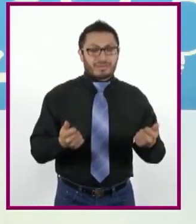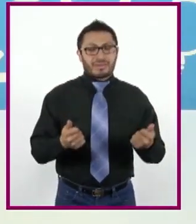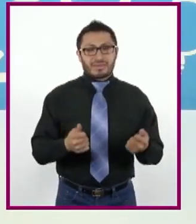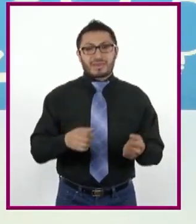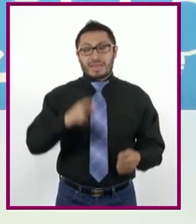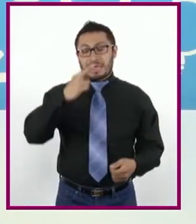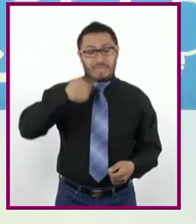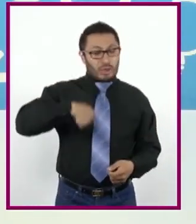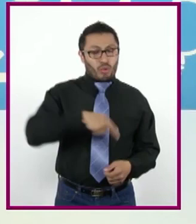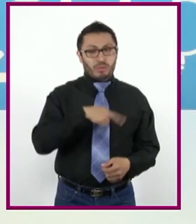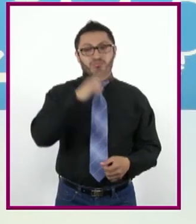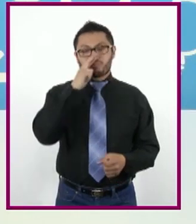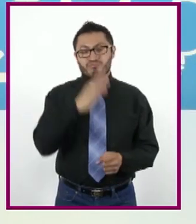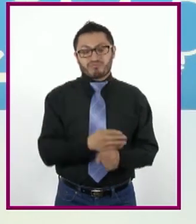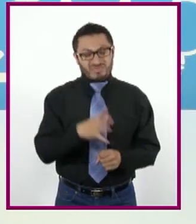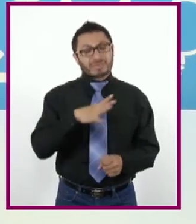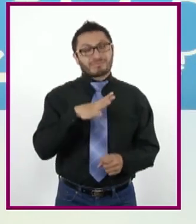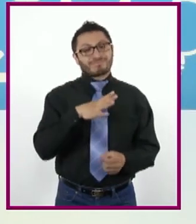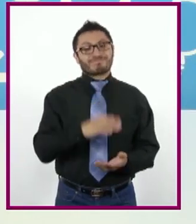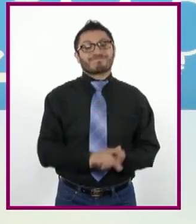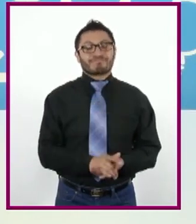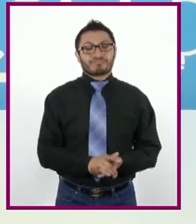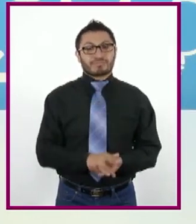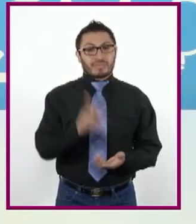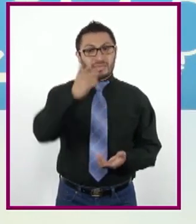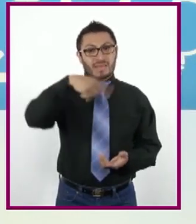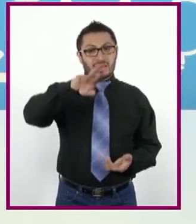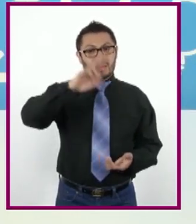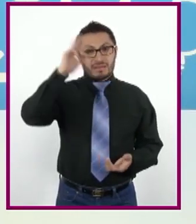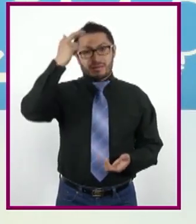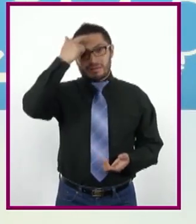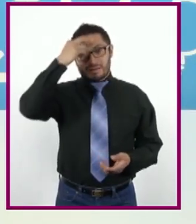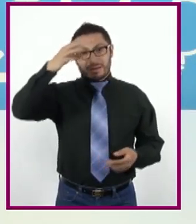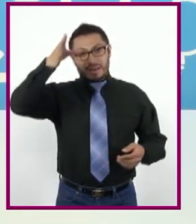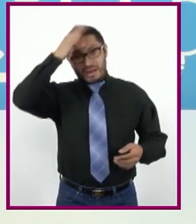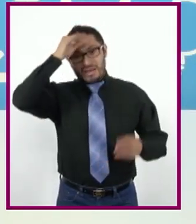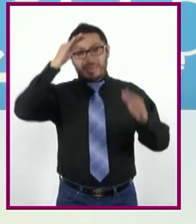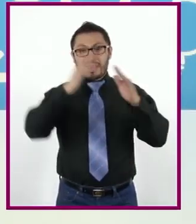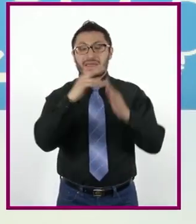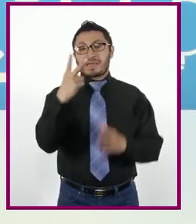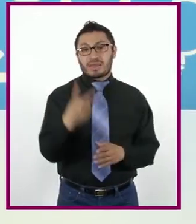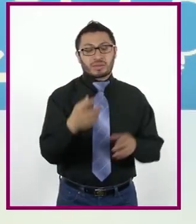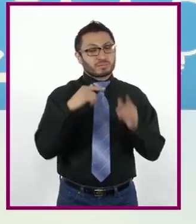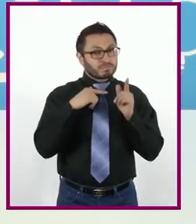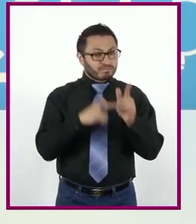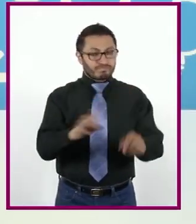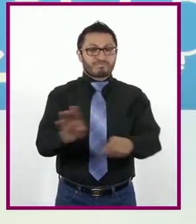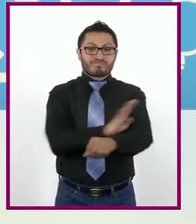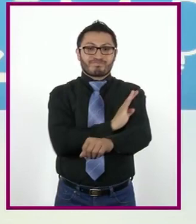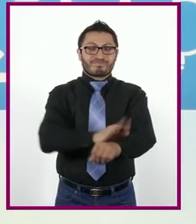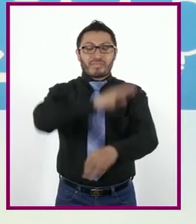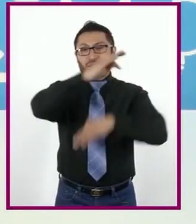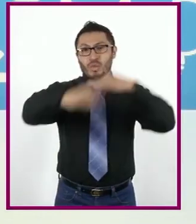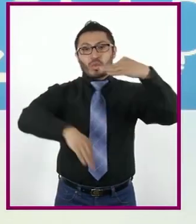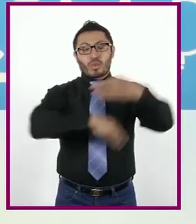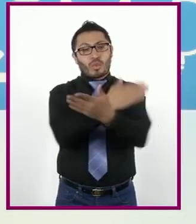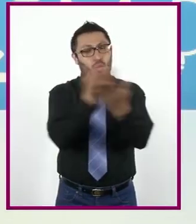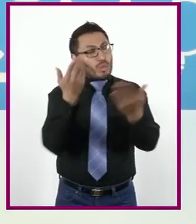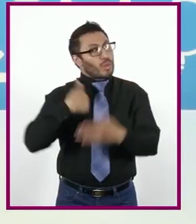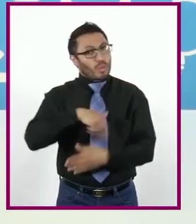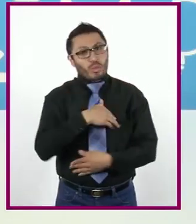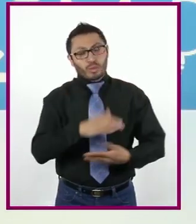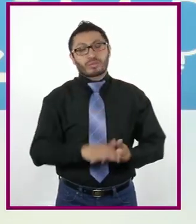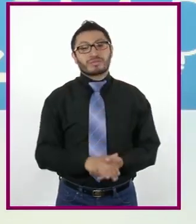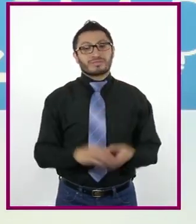responsabilidades que tenemos por delante. Recuerden que Aprende en Casa 2 continúa en beneficio de todas y todos nosotros.